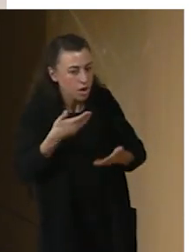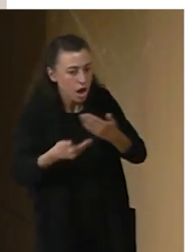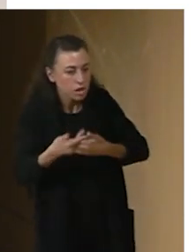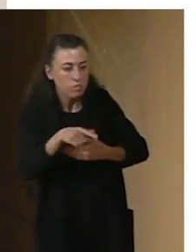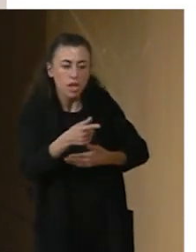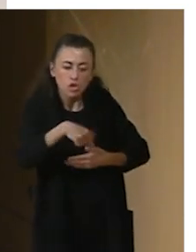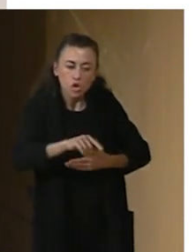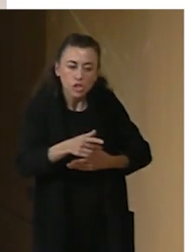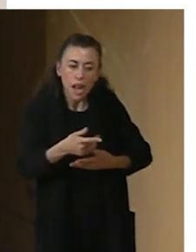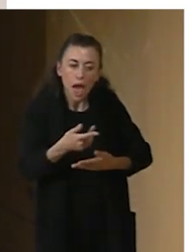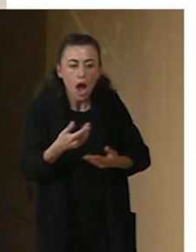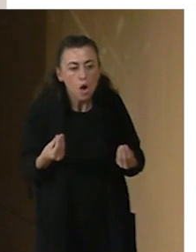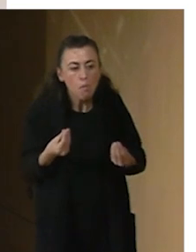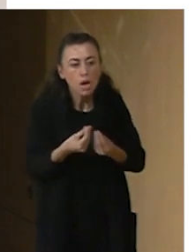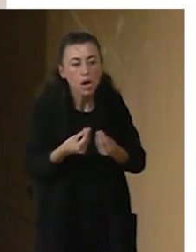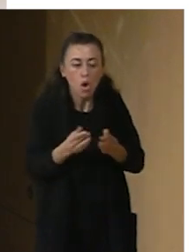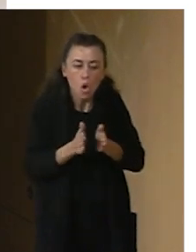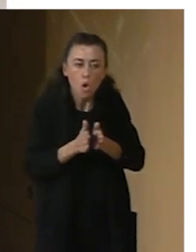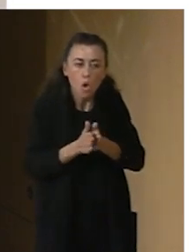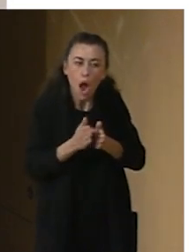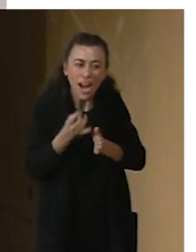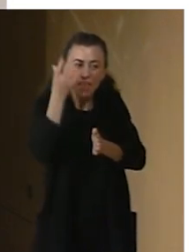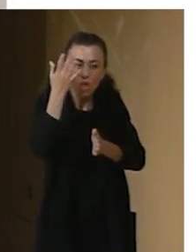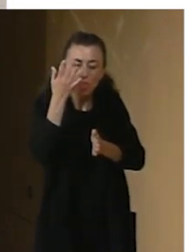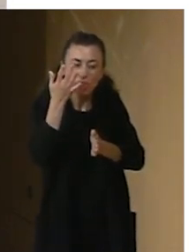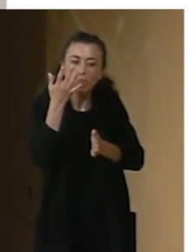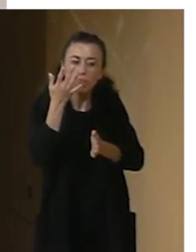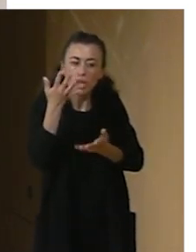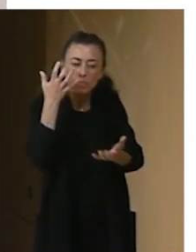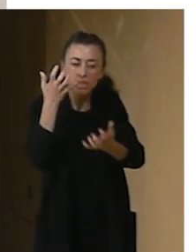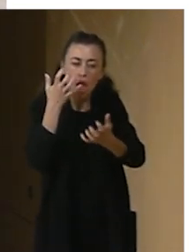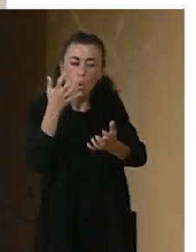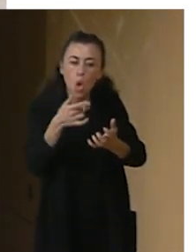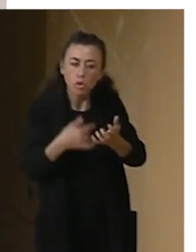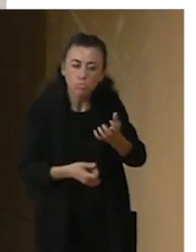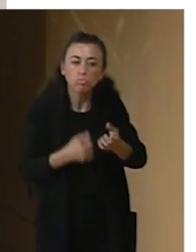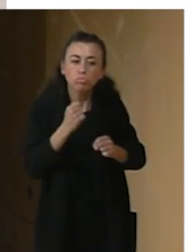espectáculos que luego se mostrarán en el festival. un proyecto de duración de tres años